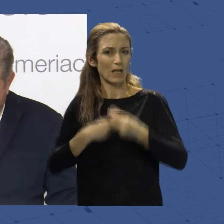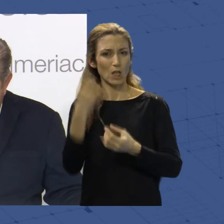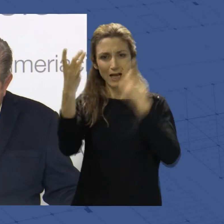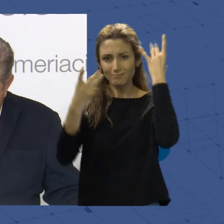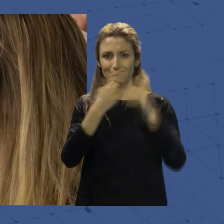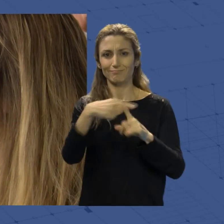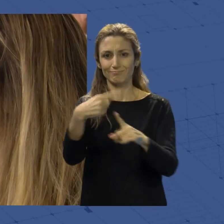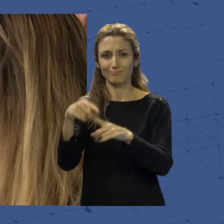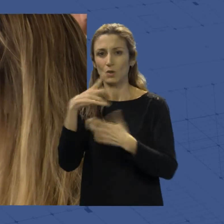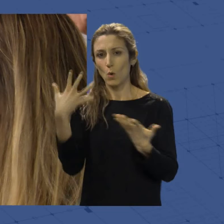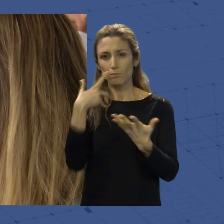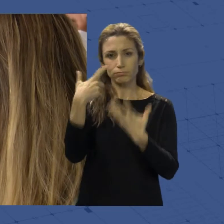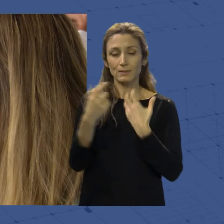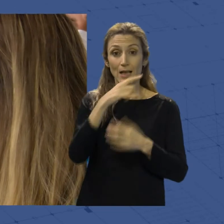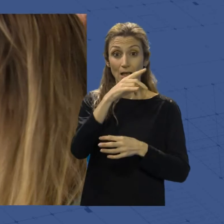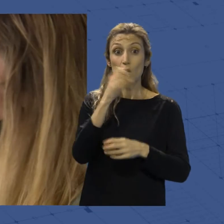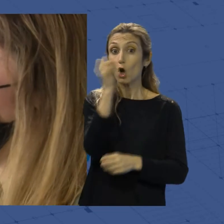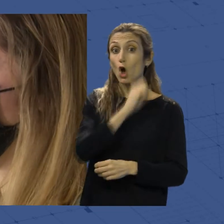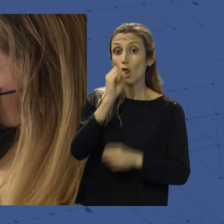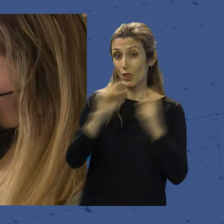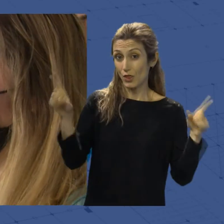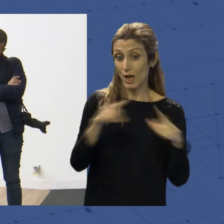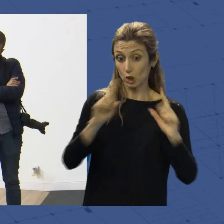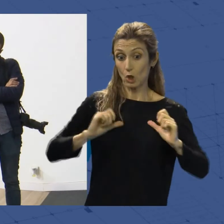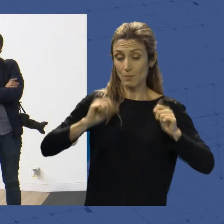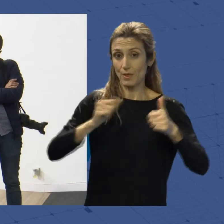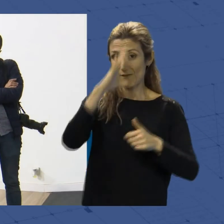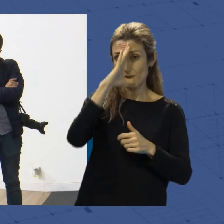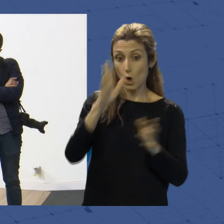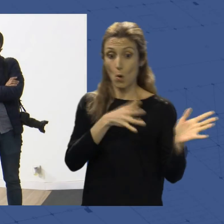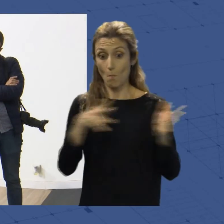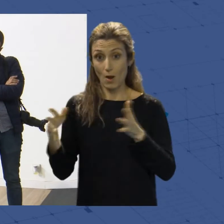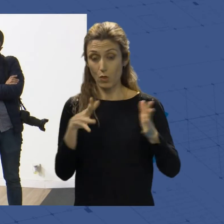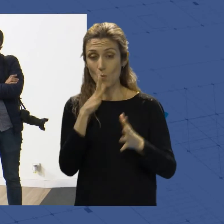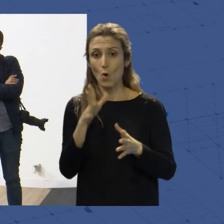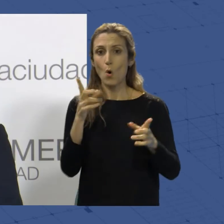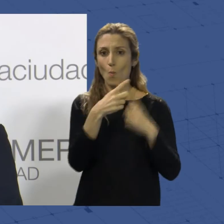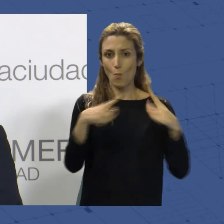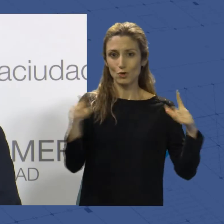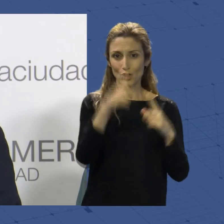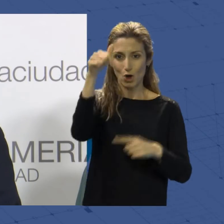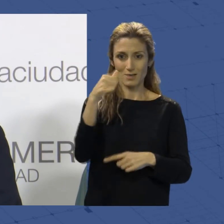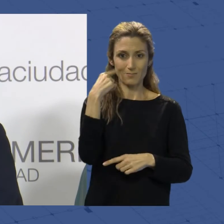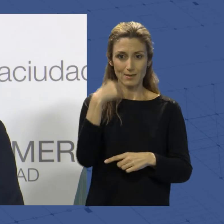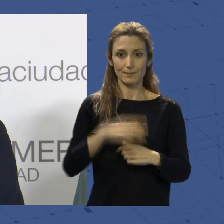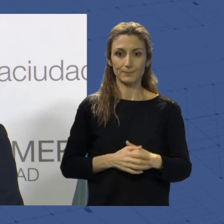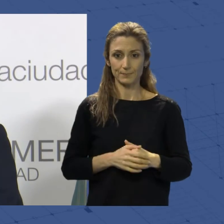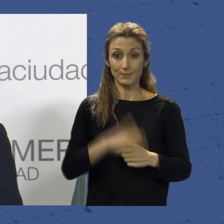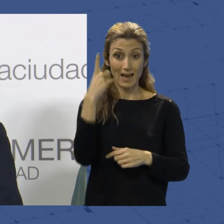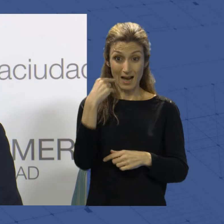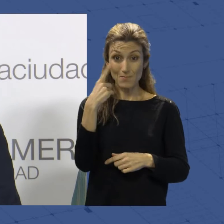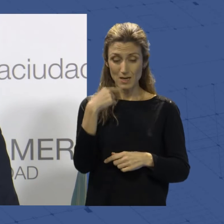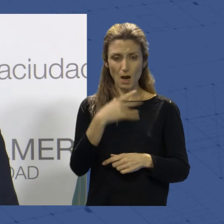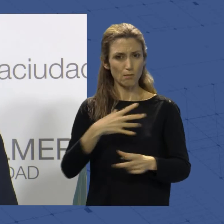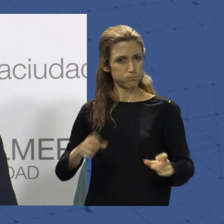Entre ellas destaca el ciclo de conciertos que se desarrollará entre febrero y marzo con músicos almerienses. Almería puede